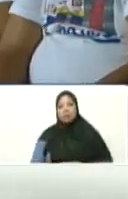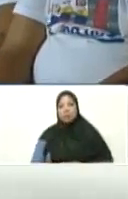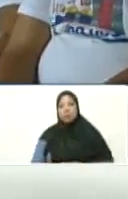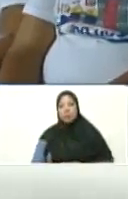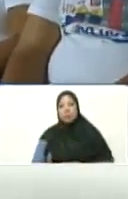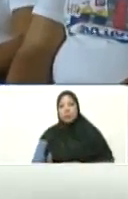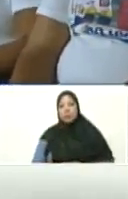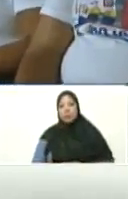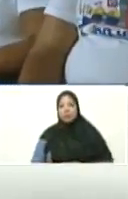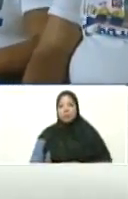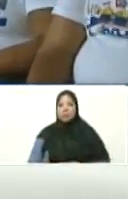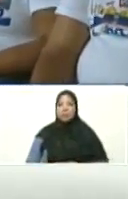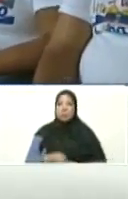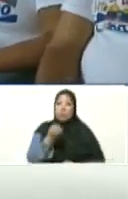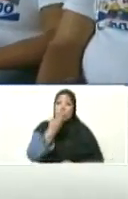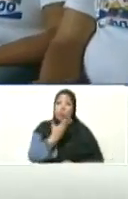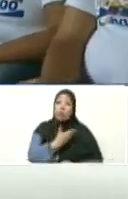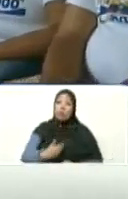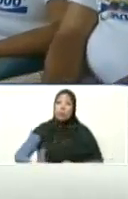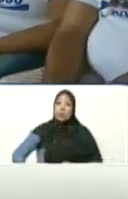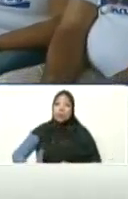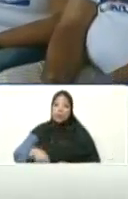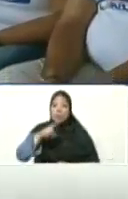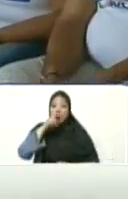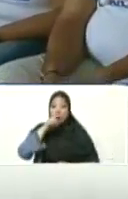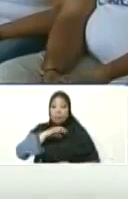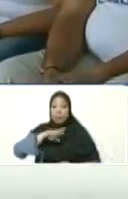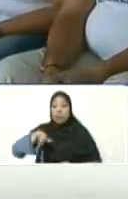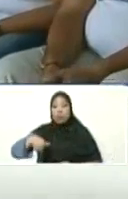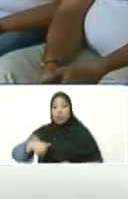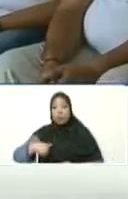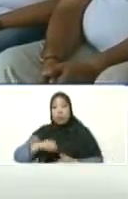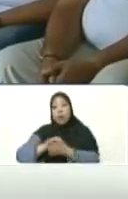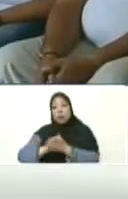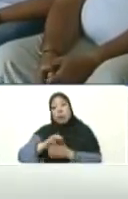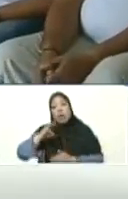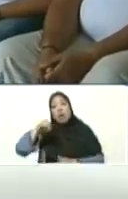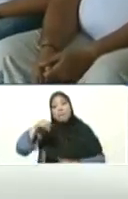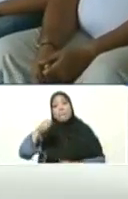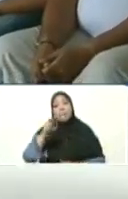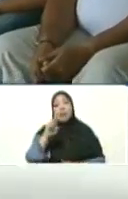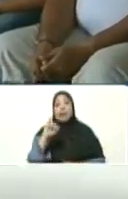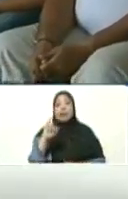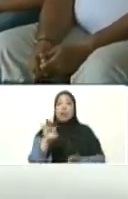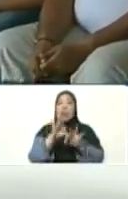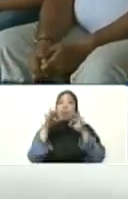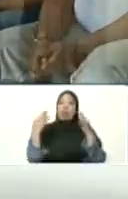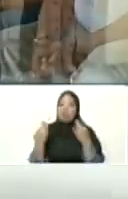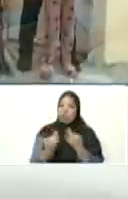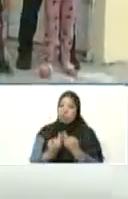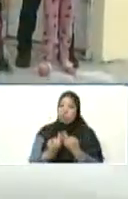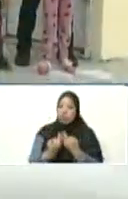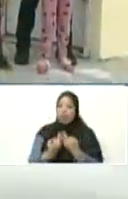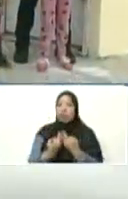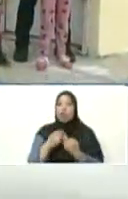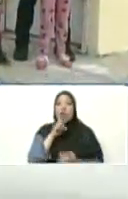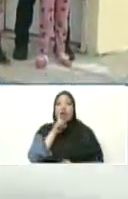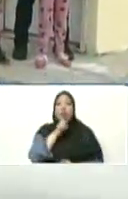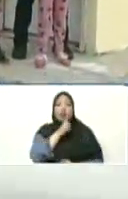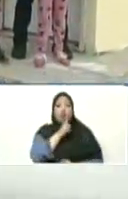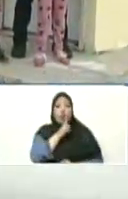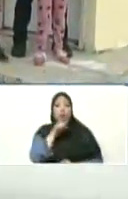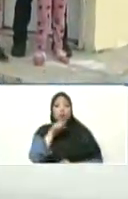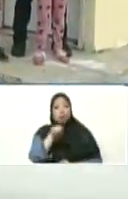Bueno, presidente, esas son las palabras de María Alejandra Padilla, la familia Márquez Padilla, y a nombre de usted,